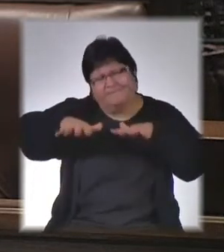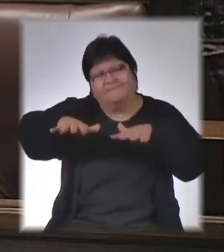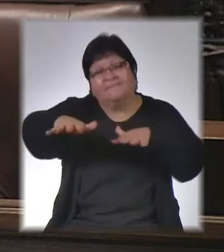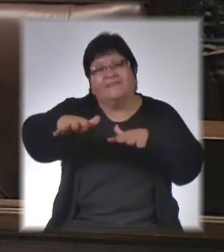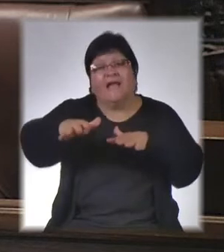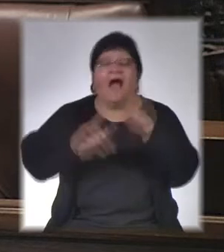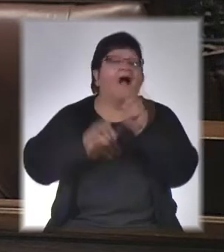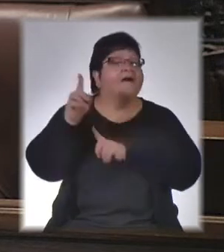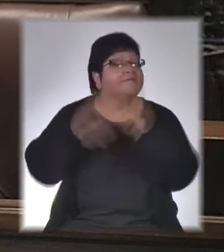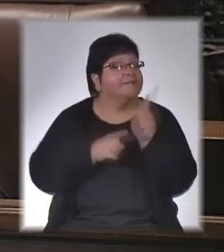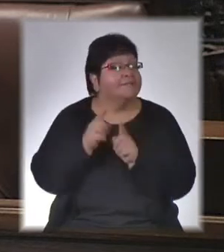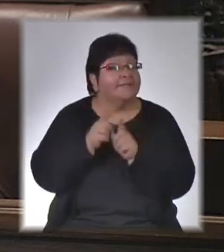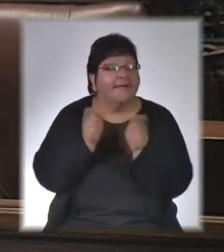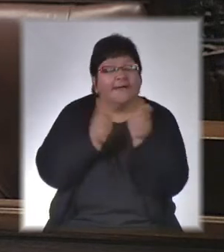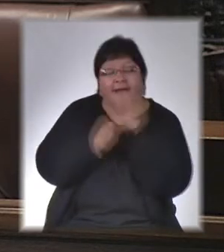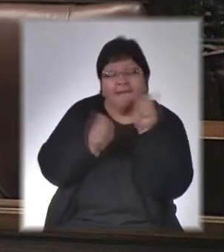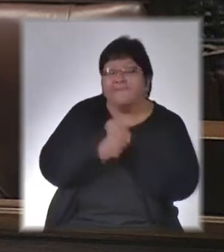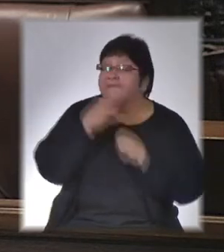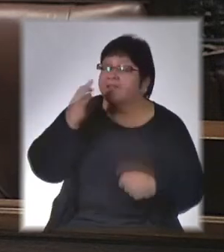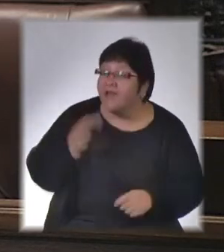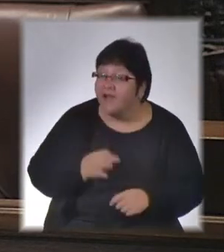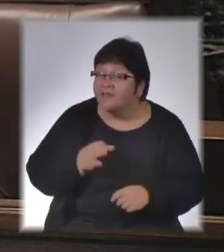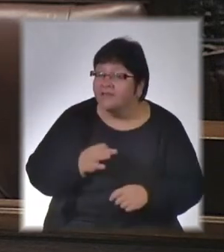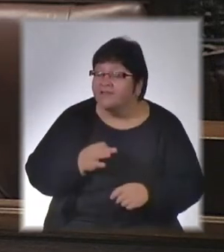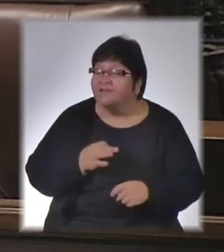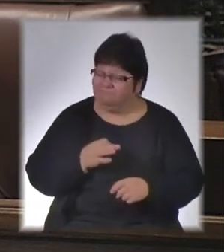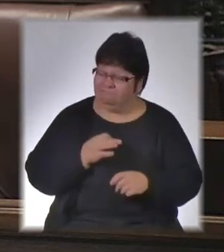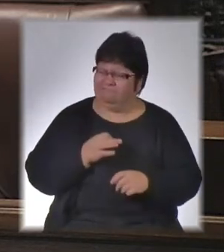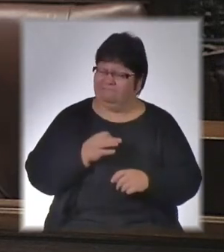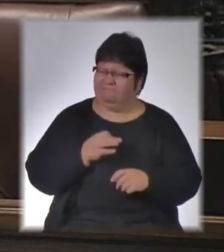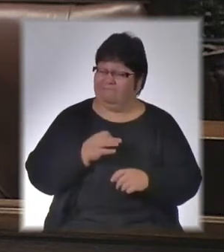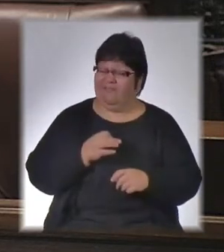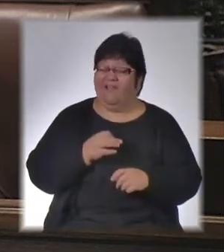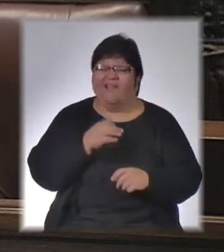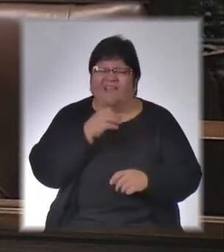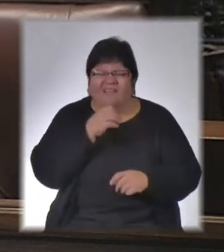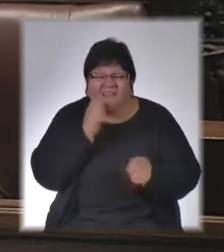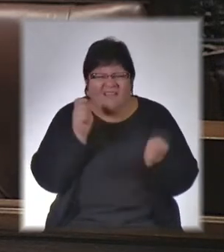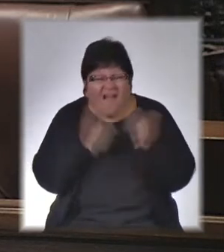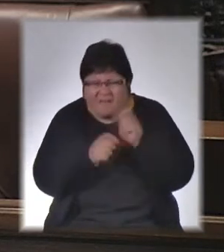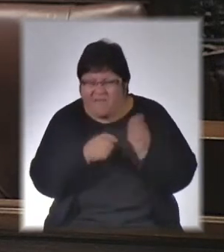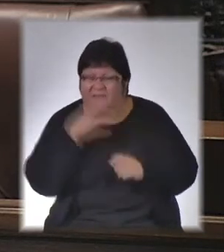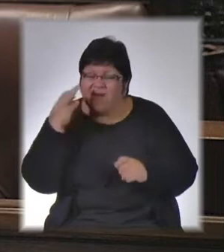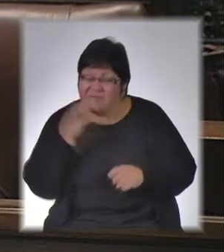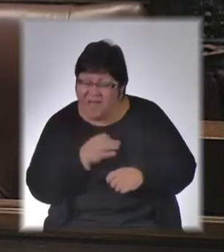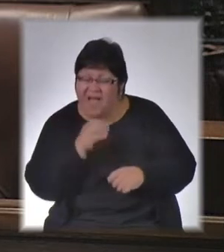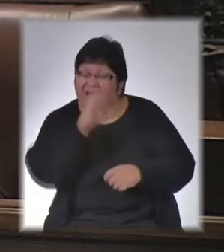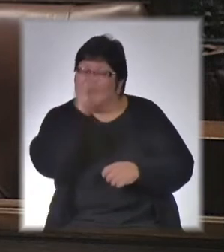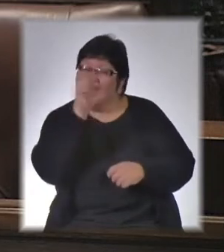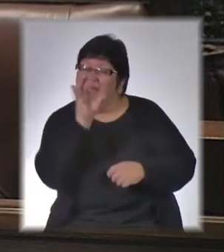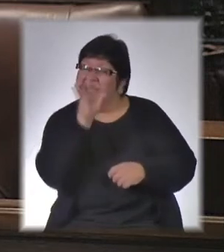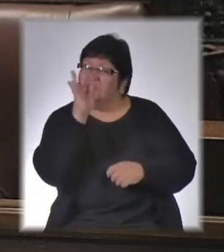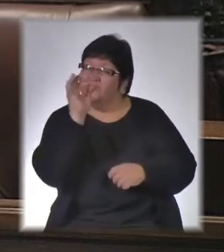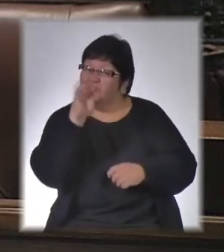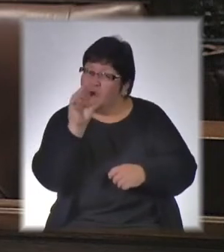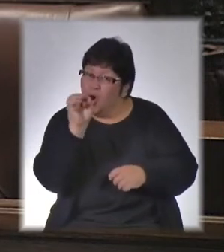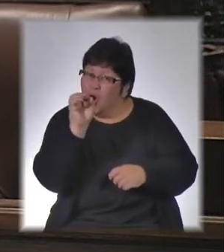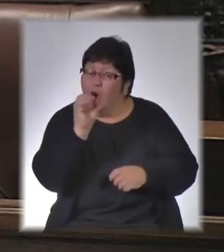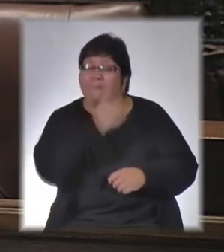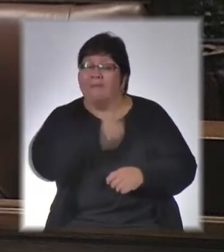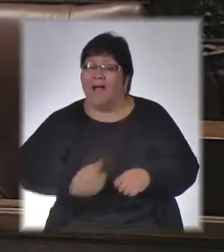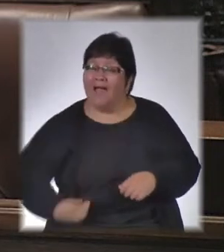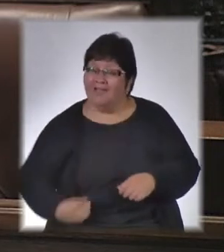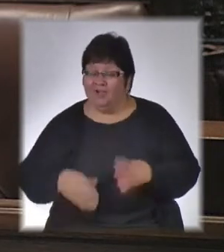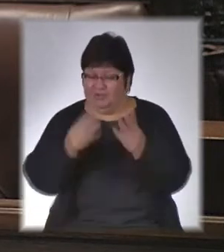tergiversa la verdad. ¿Es tergiversación lo sucedido con Julio Castro, el maestro oriundo de Florida, desaparecido en la